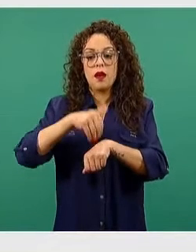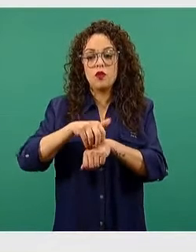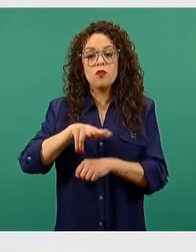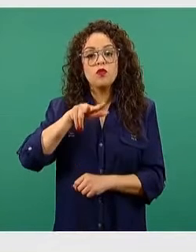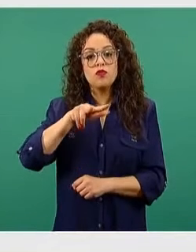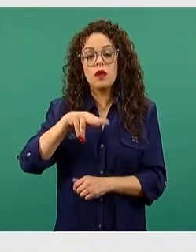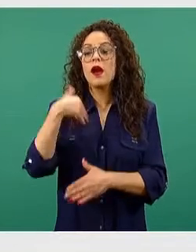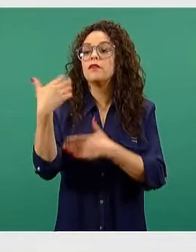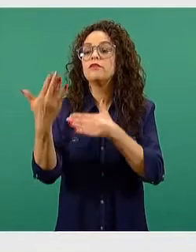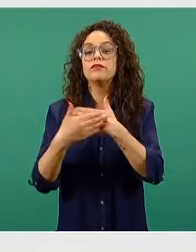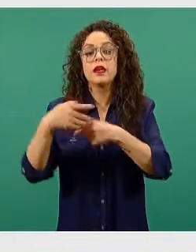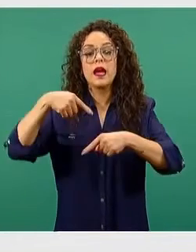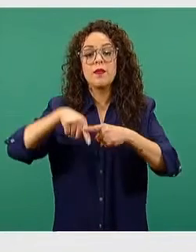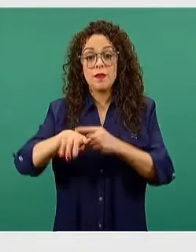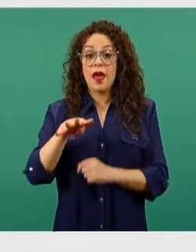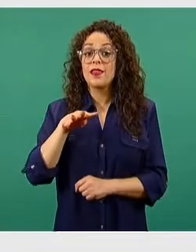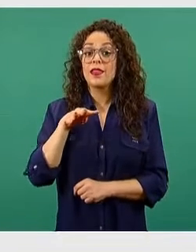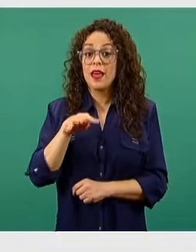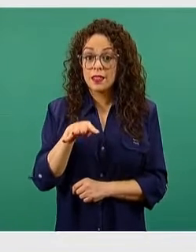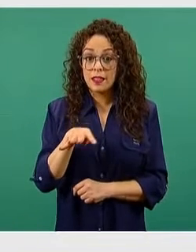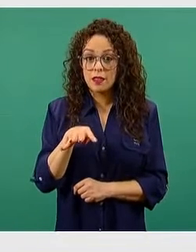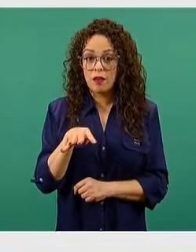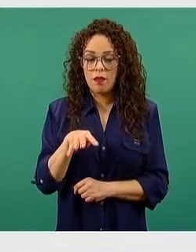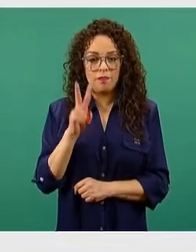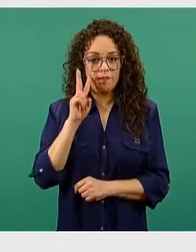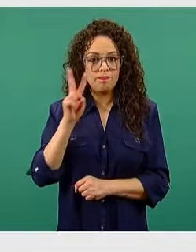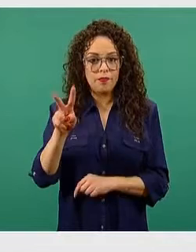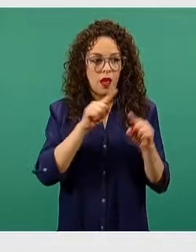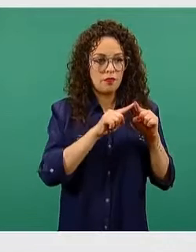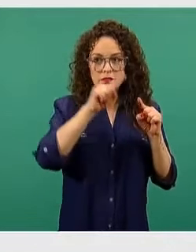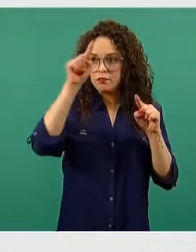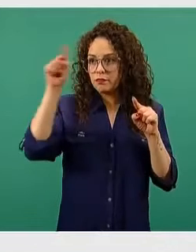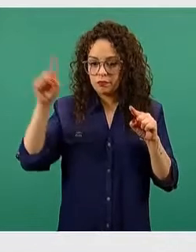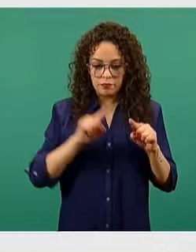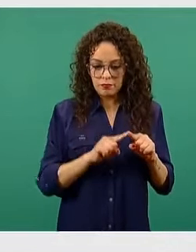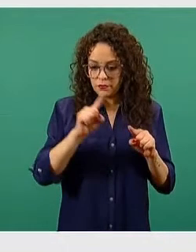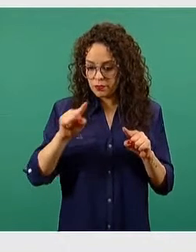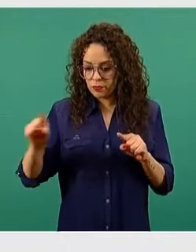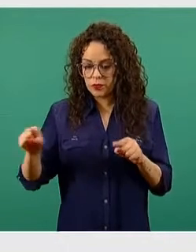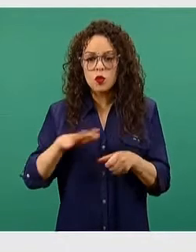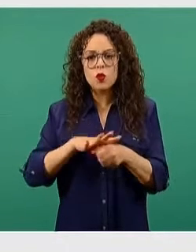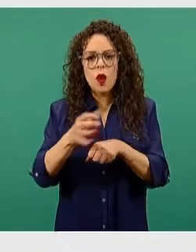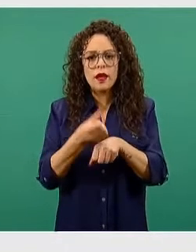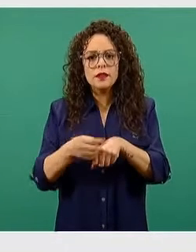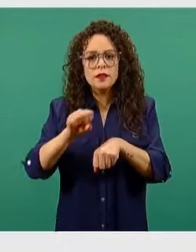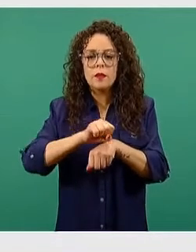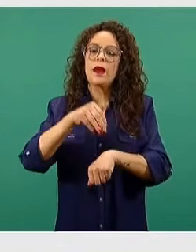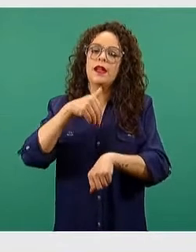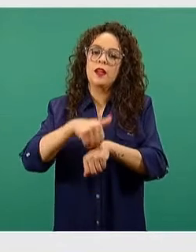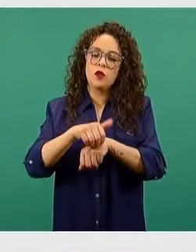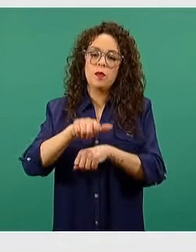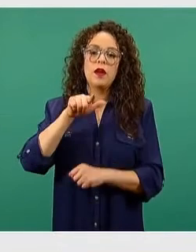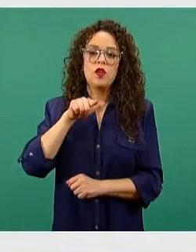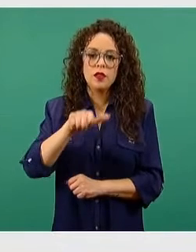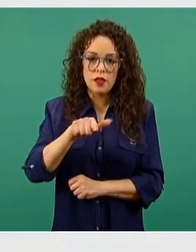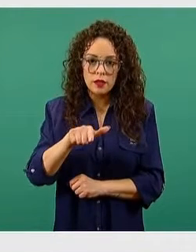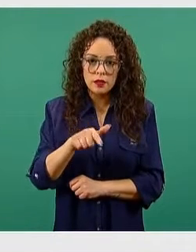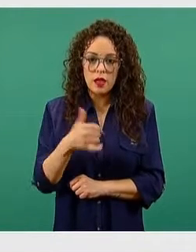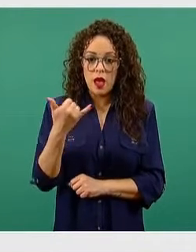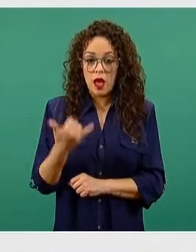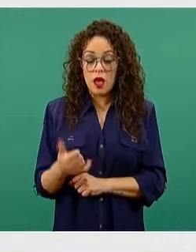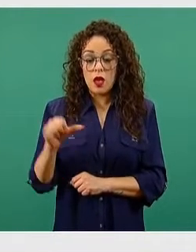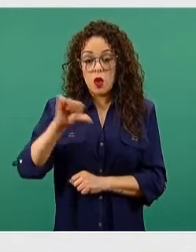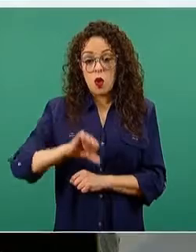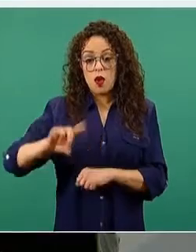pronto la 19, estamos graficando la semana 17. Y aún hoy, el día miércoles, tenemos